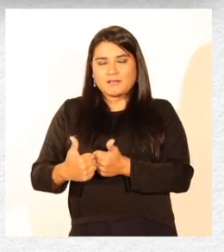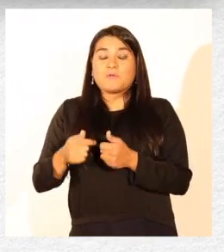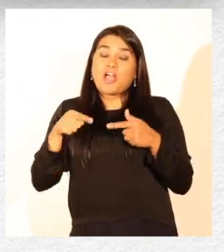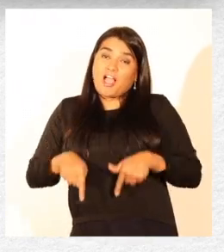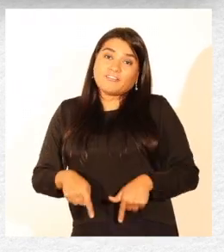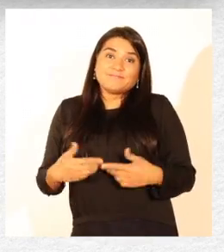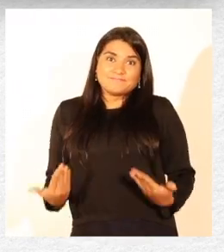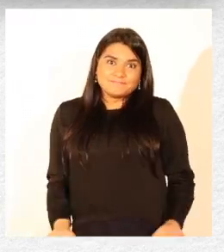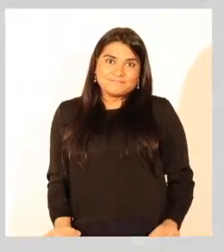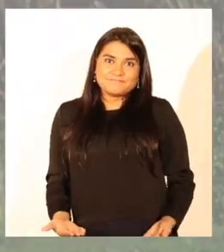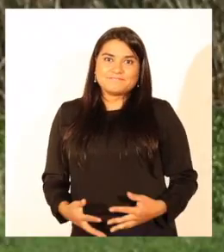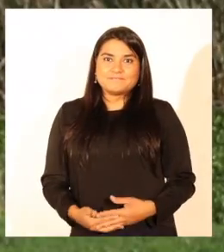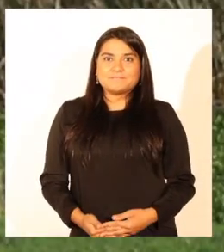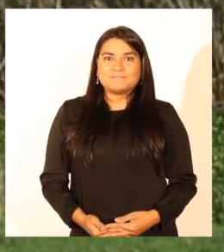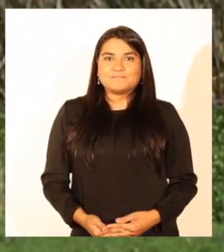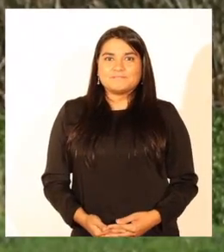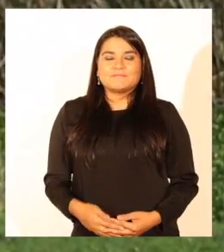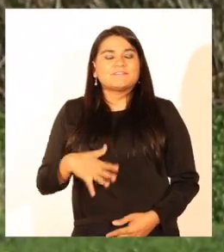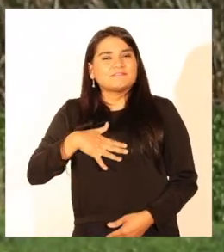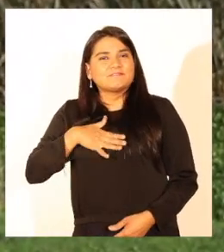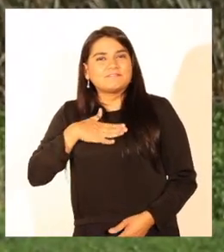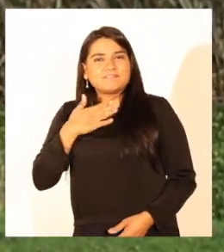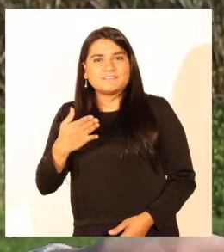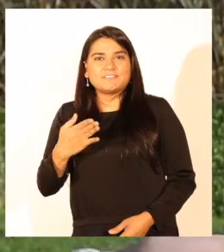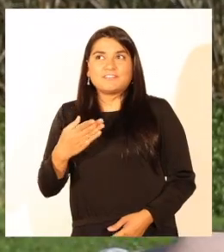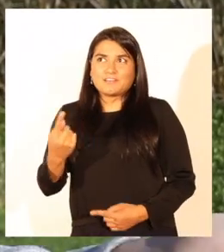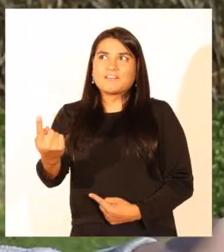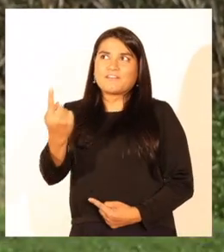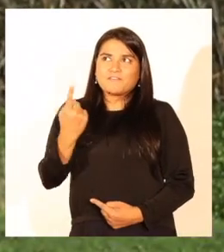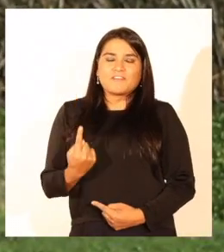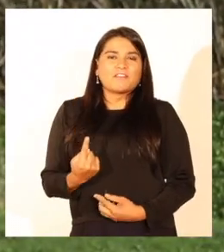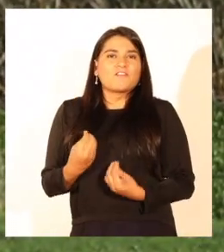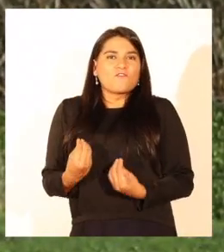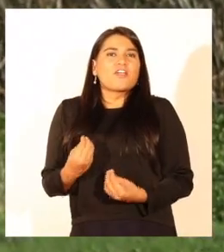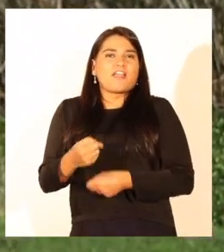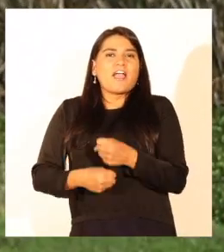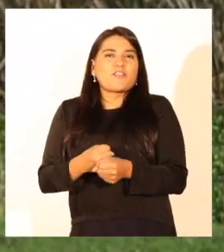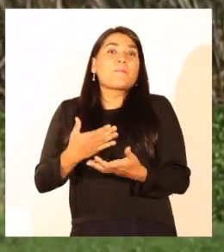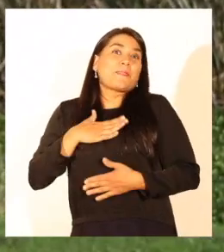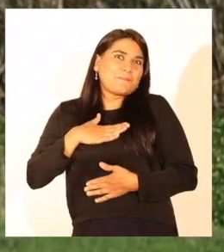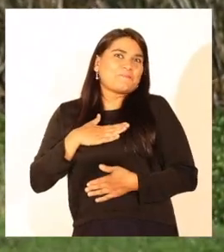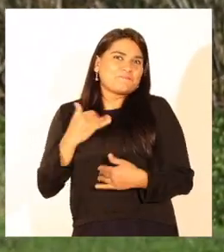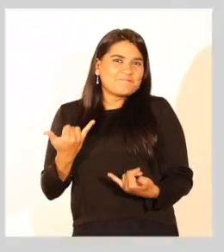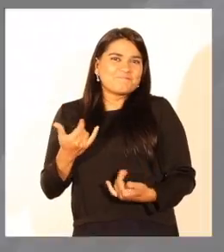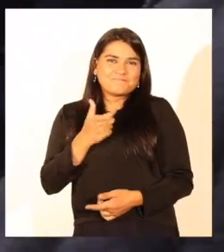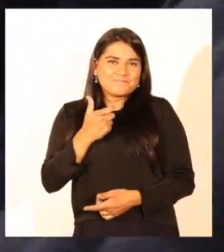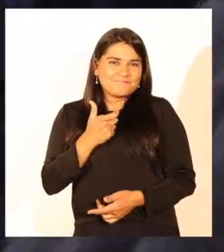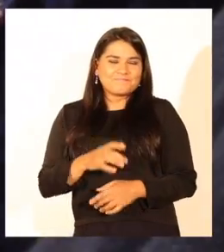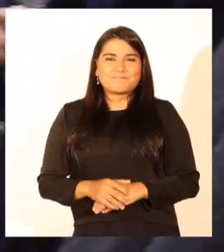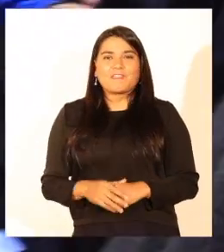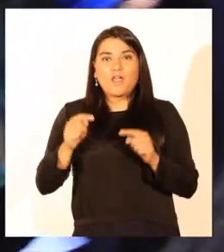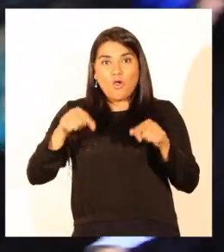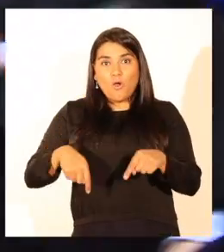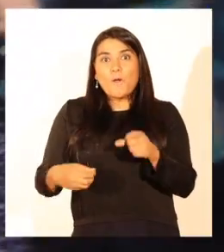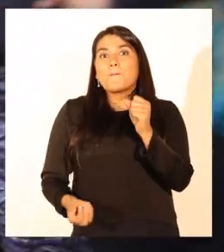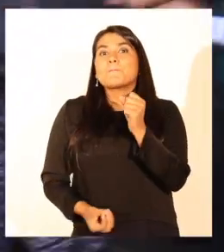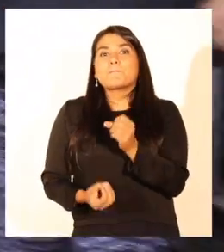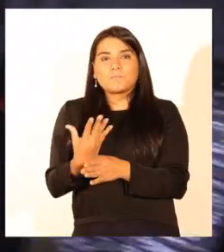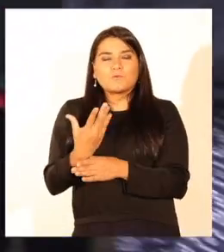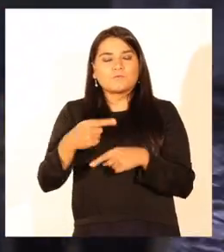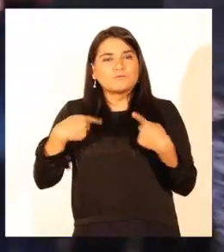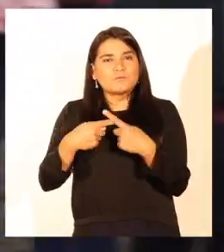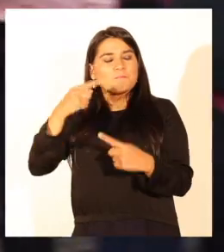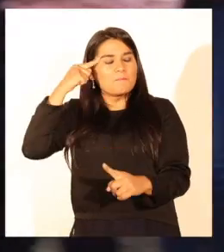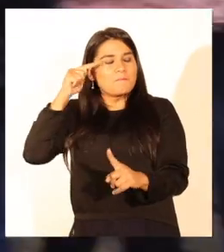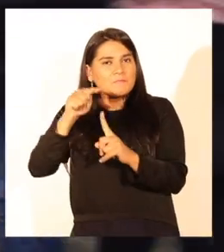aquí estoy. Siento que se viene un muy buen año para mí. Hoy más que nunca estamos convencidos